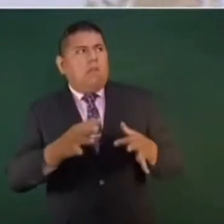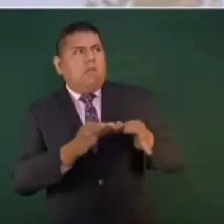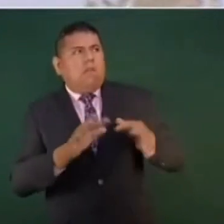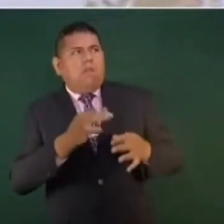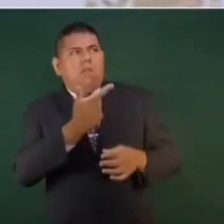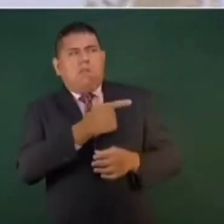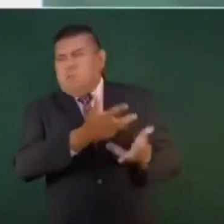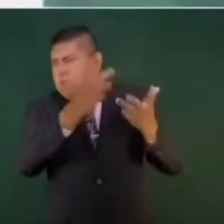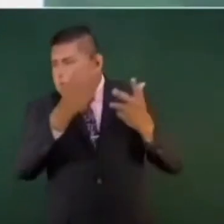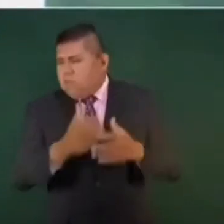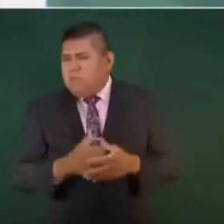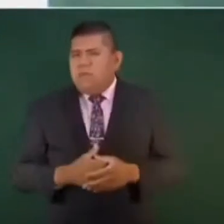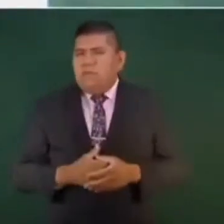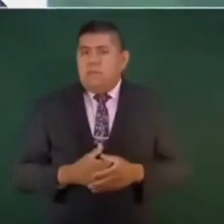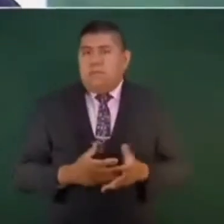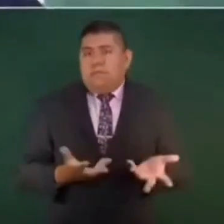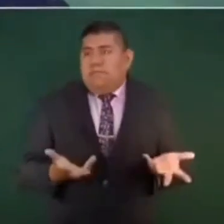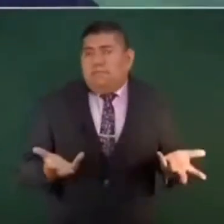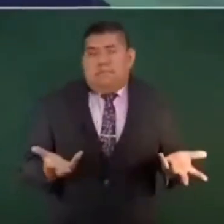pero